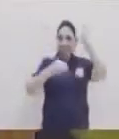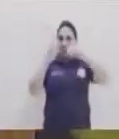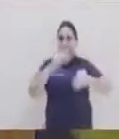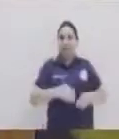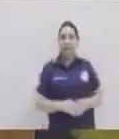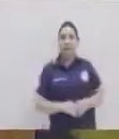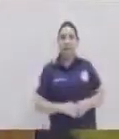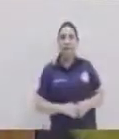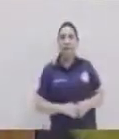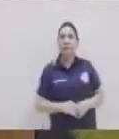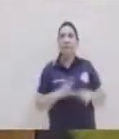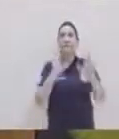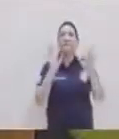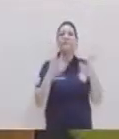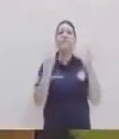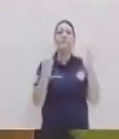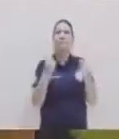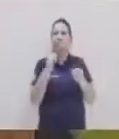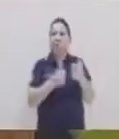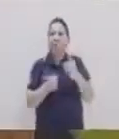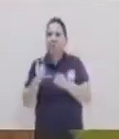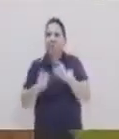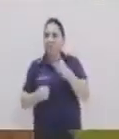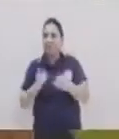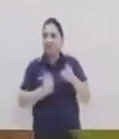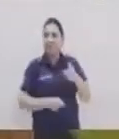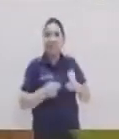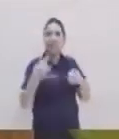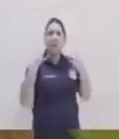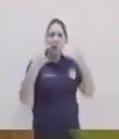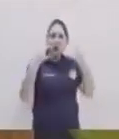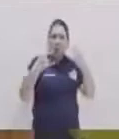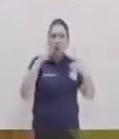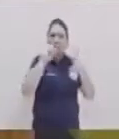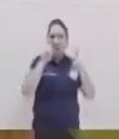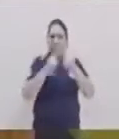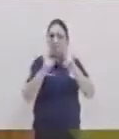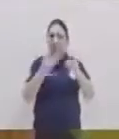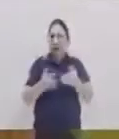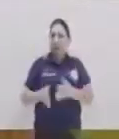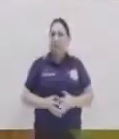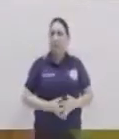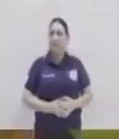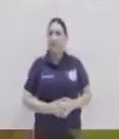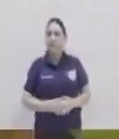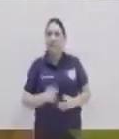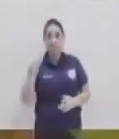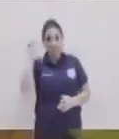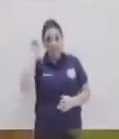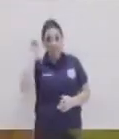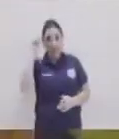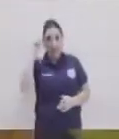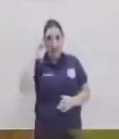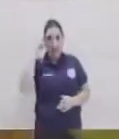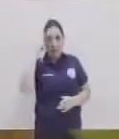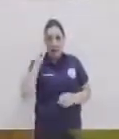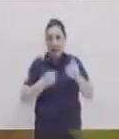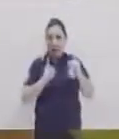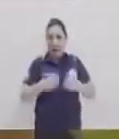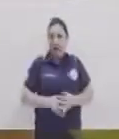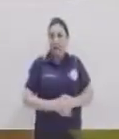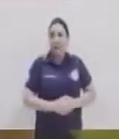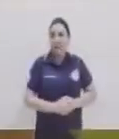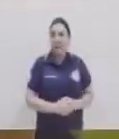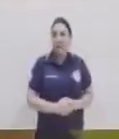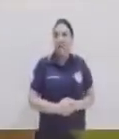dependiente de lo que nosotros querramos. ¿Qué? ¿Qué nos gusta escuchar? ¿El rock? Pues, ok. Nos vamos a ir con el rock, ¿verdad? Entonces, yo recuerdo las primeras de